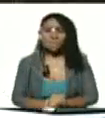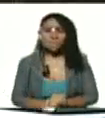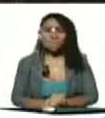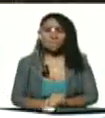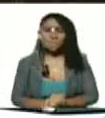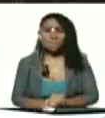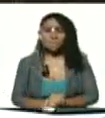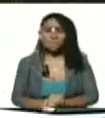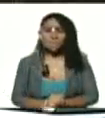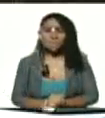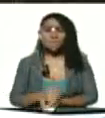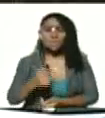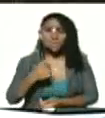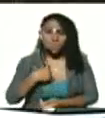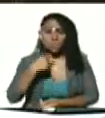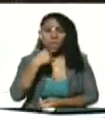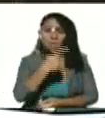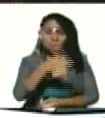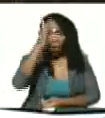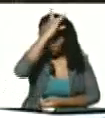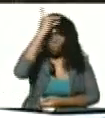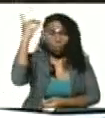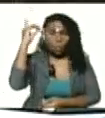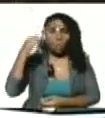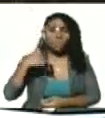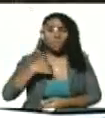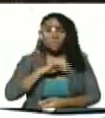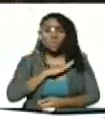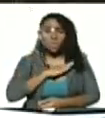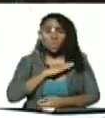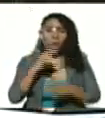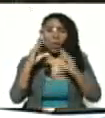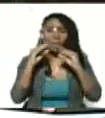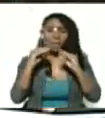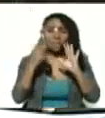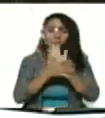Se lo dije a Diosdado en estos días que conversamos un rato largo.